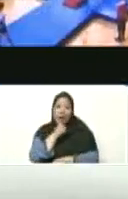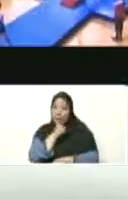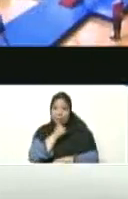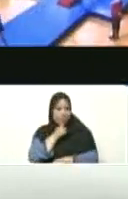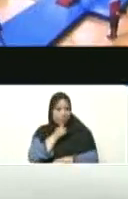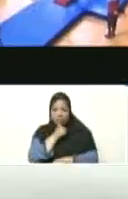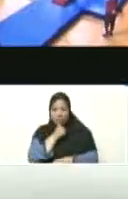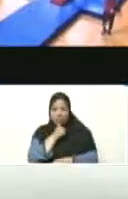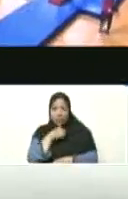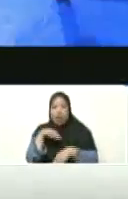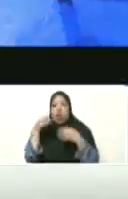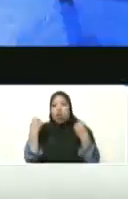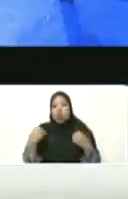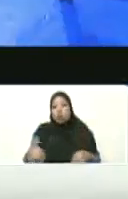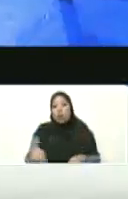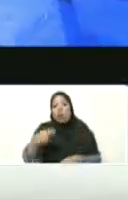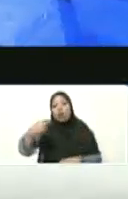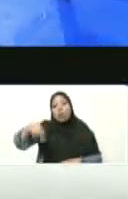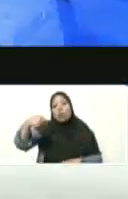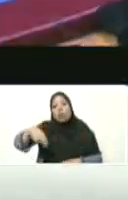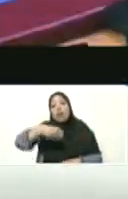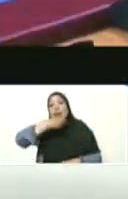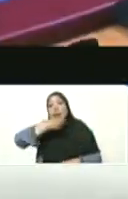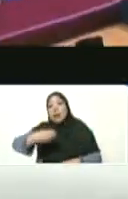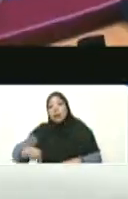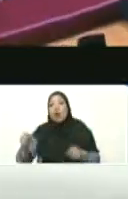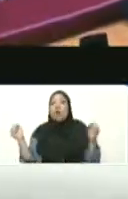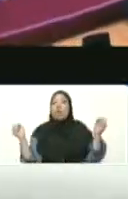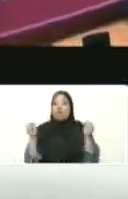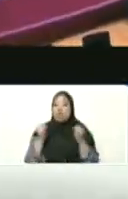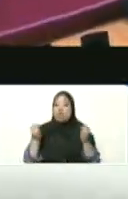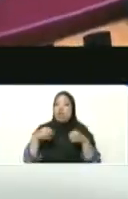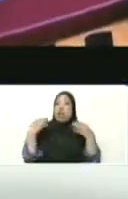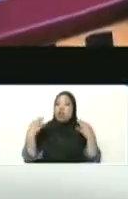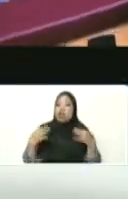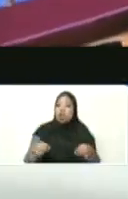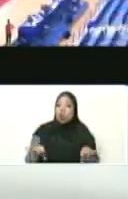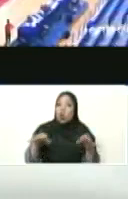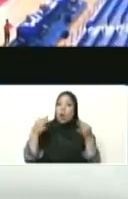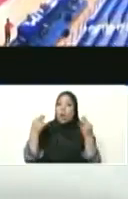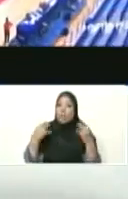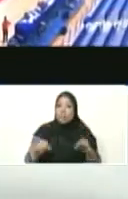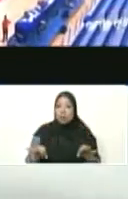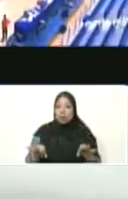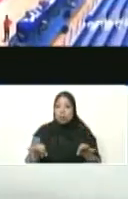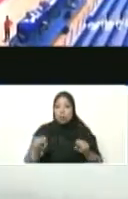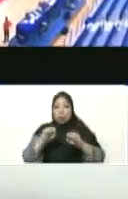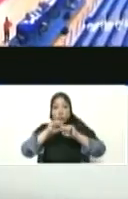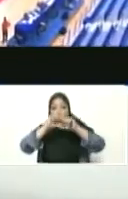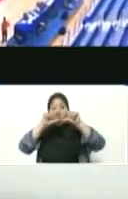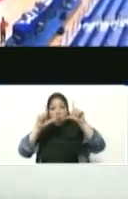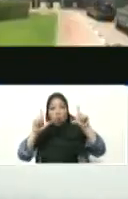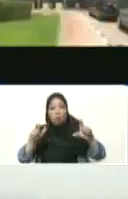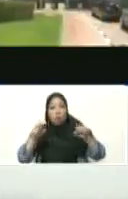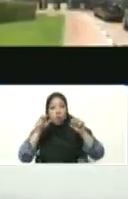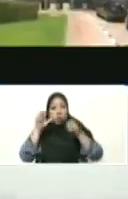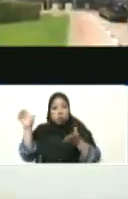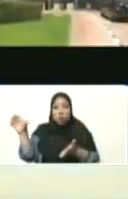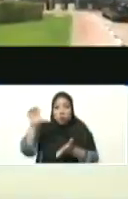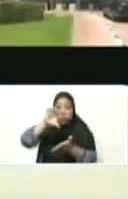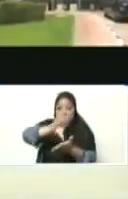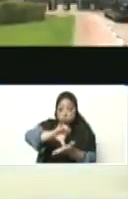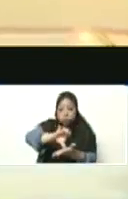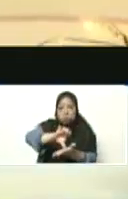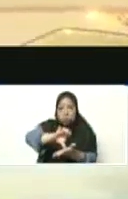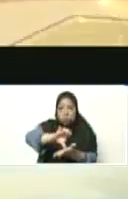Claro, en noviembre y diciembre están en una época fresca. Y yo cuando veo esas ciudades, yo